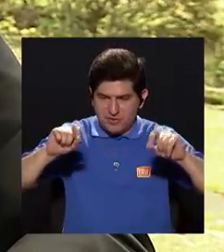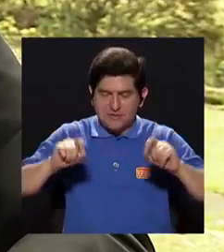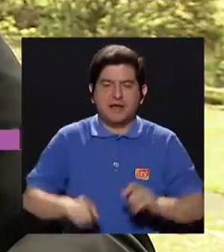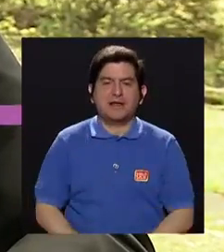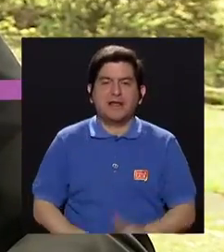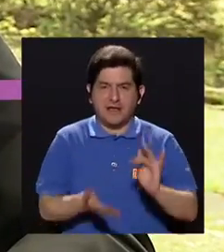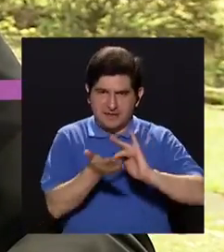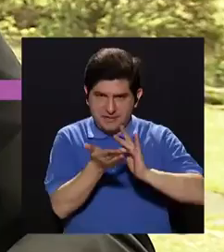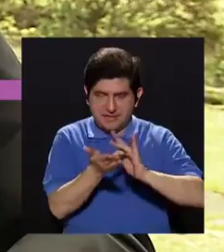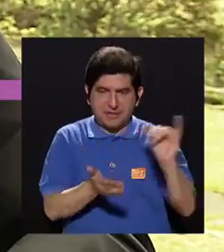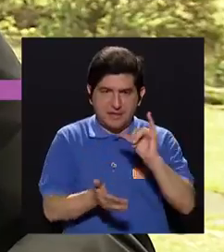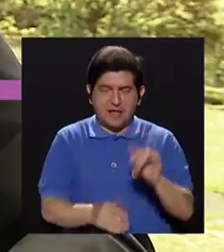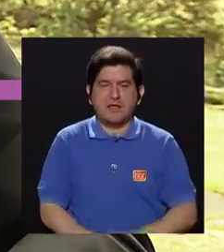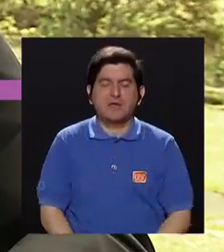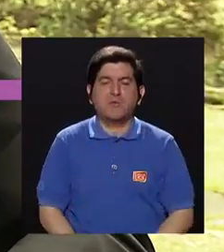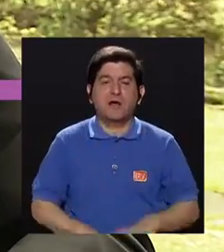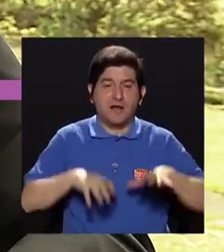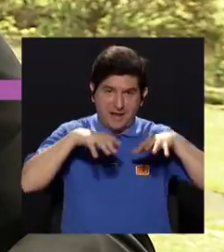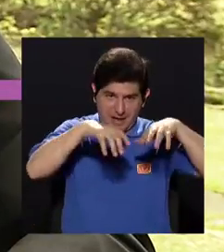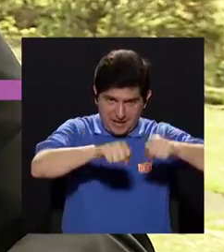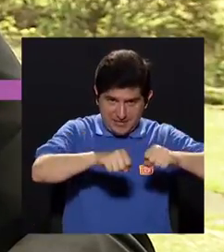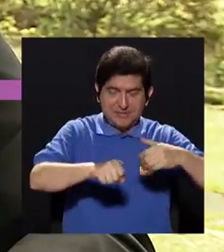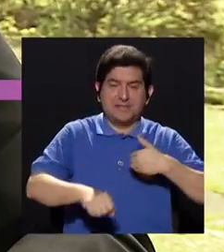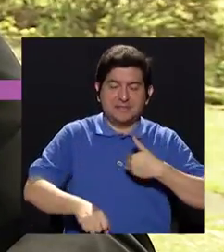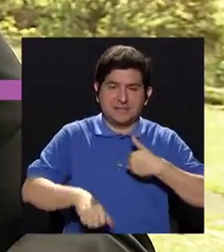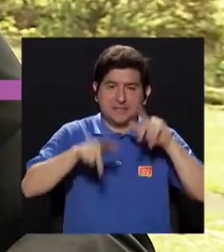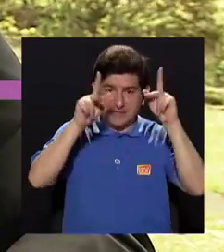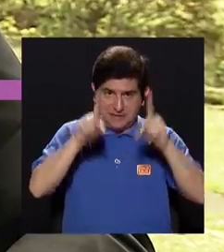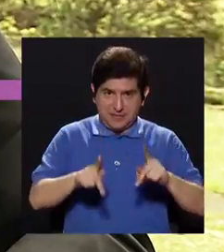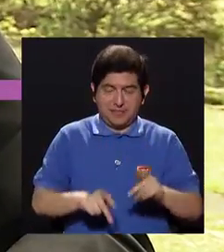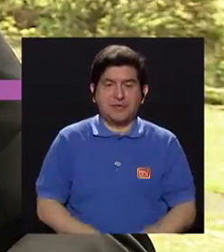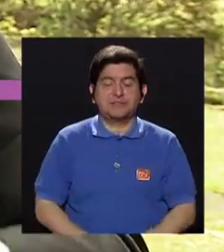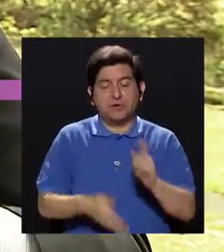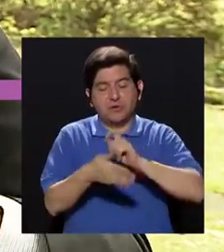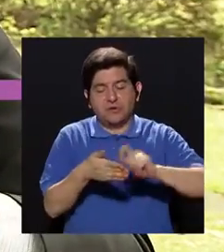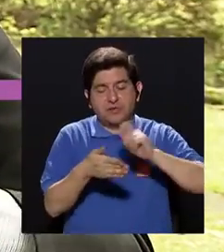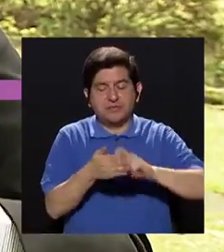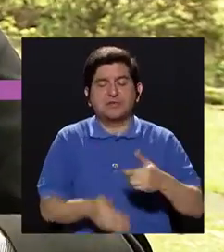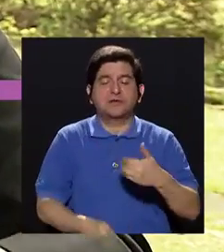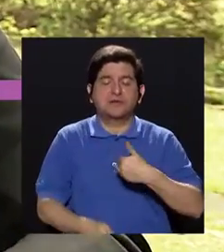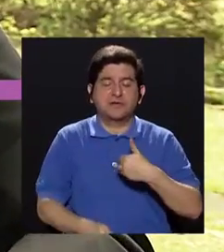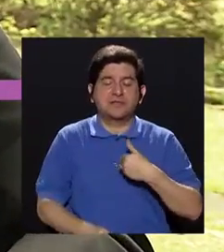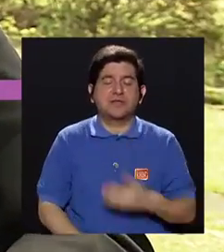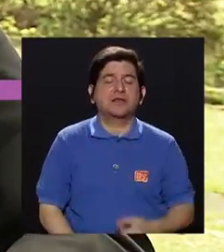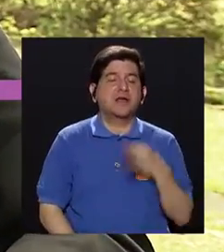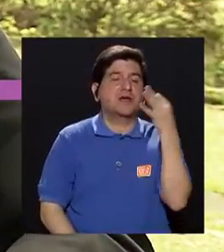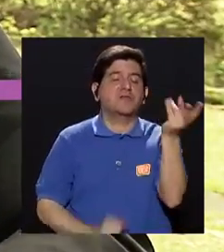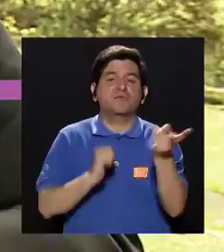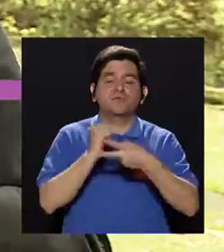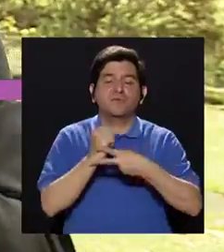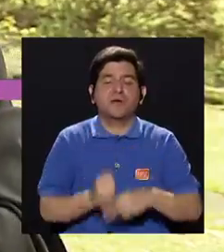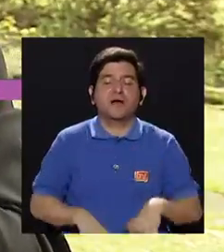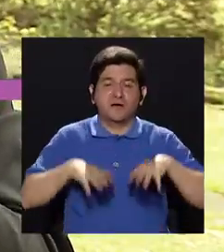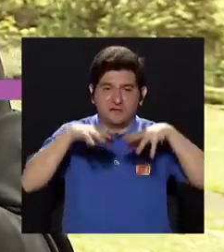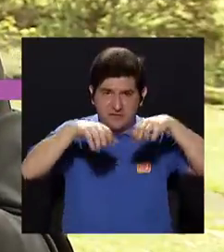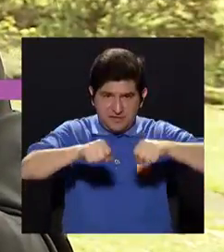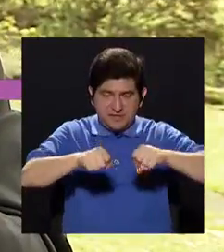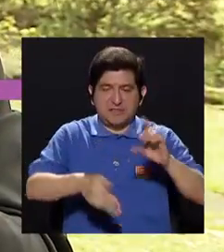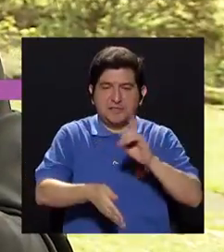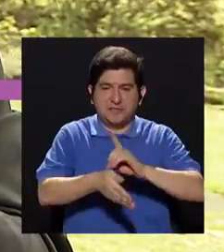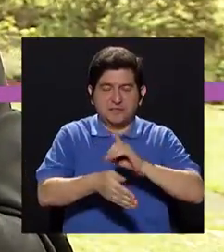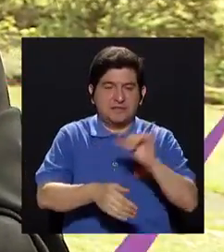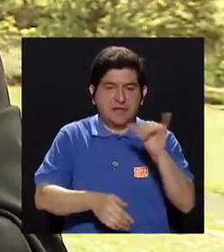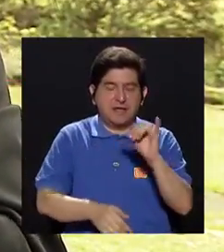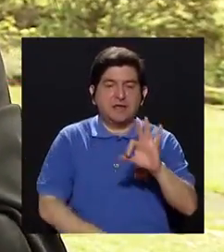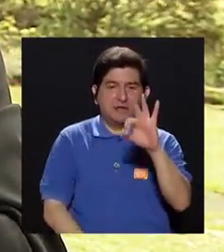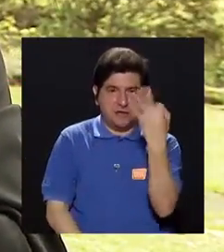Que es como la misma tarjeta de citas que utilizan los pacientes, donde van anotando cuándo tiene cita la próxima vez con el médico. Tiene el mismo